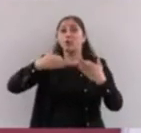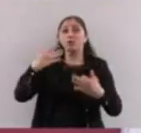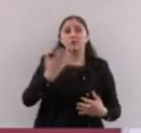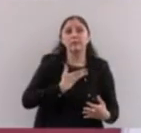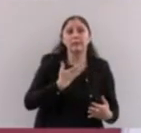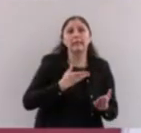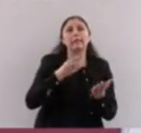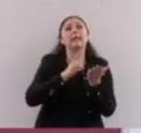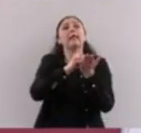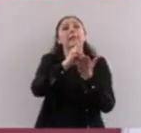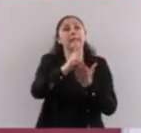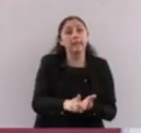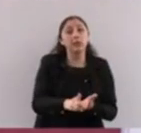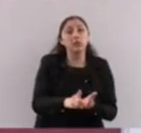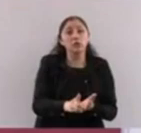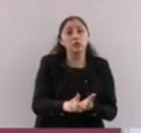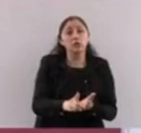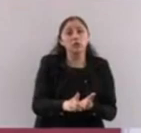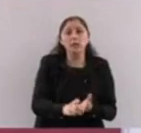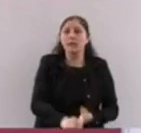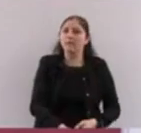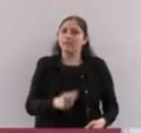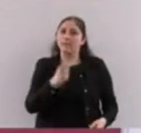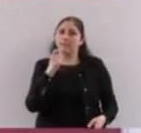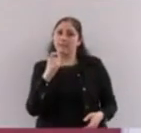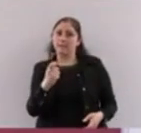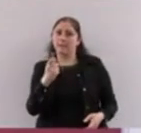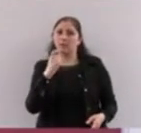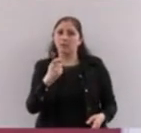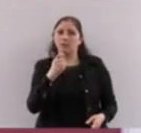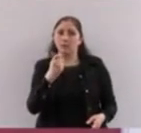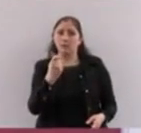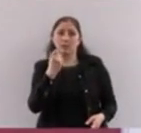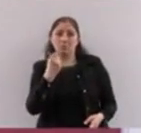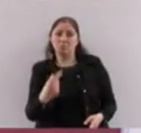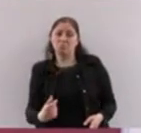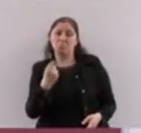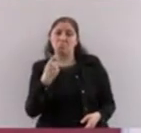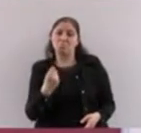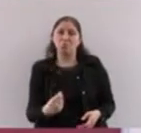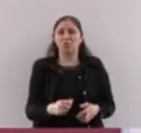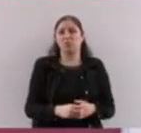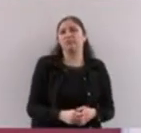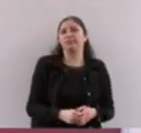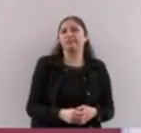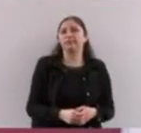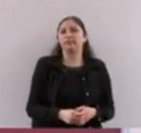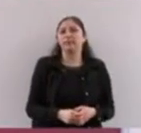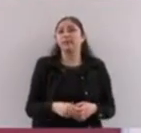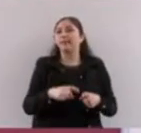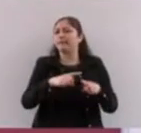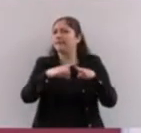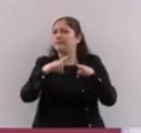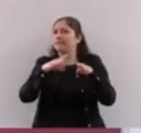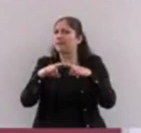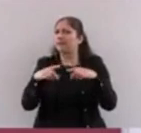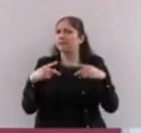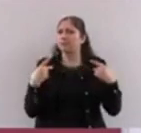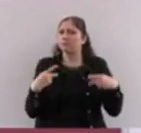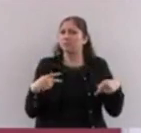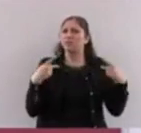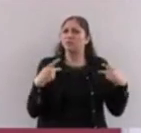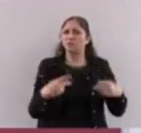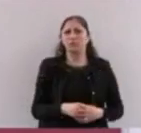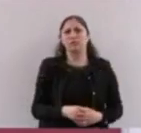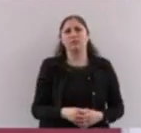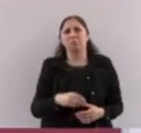para ricos y para pobres, para la gente del campo y la ciudad. A lo mejor alguien a lo largo de su vida se hizo